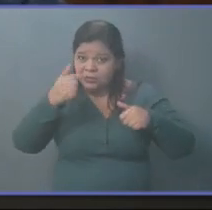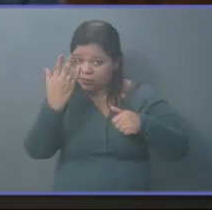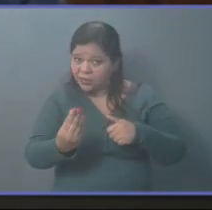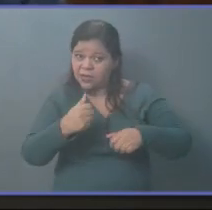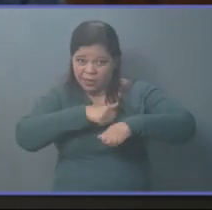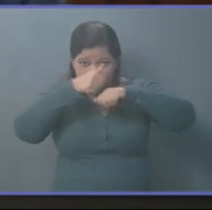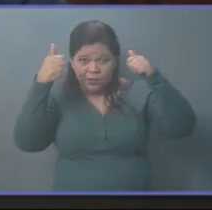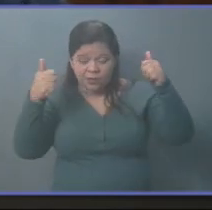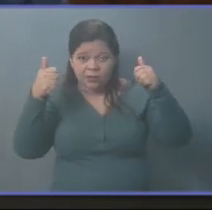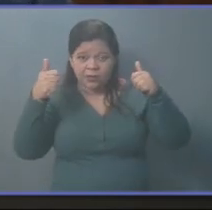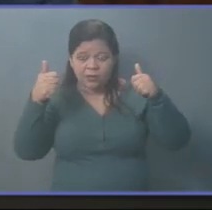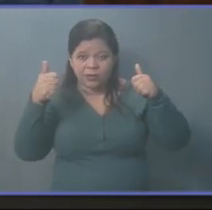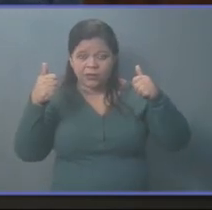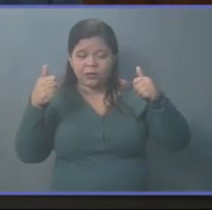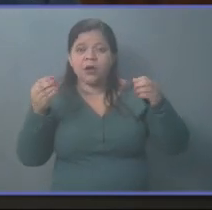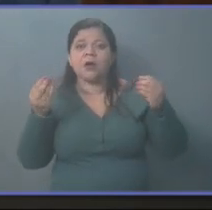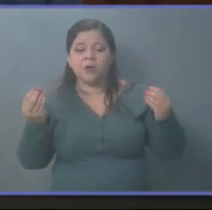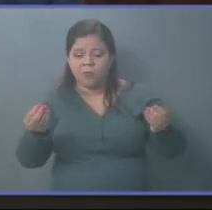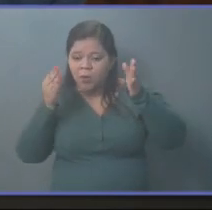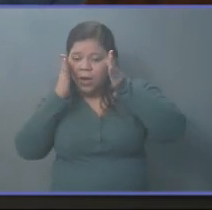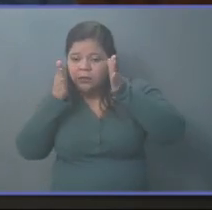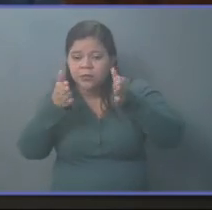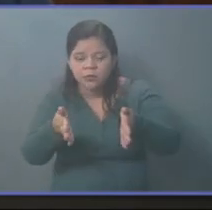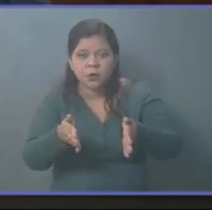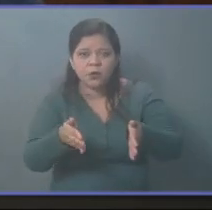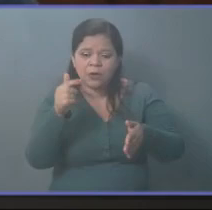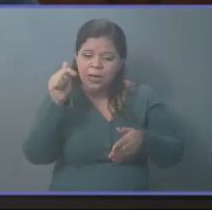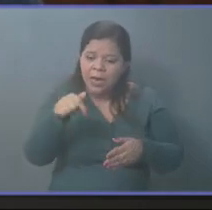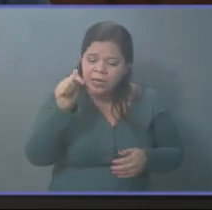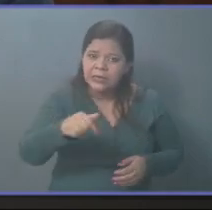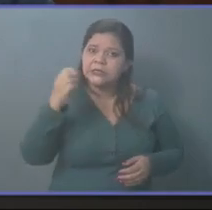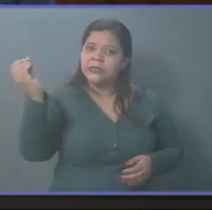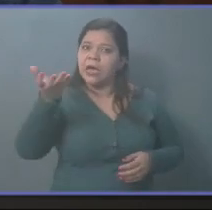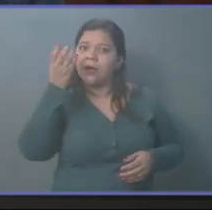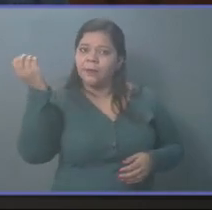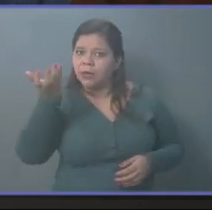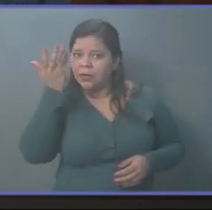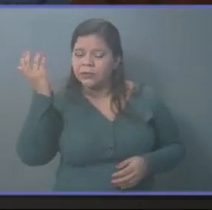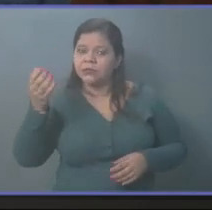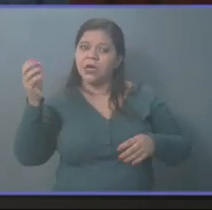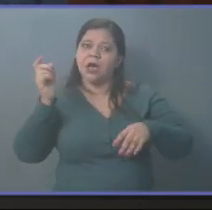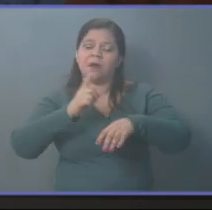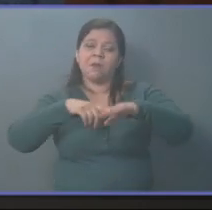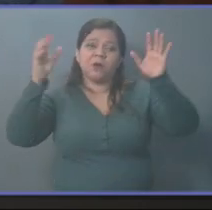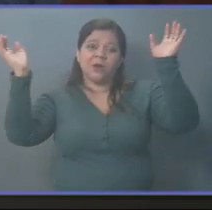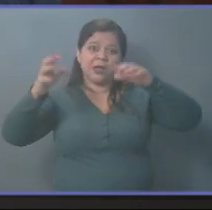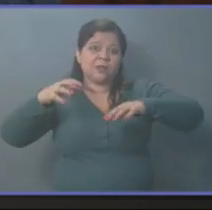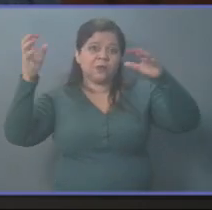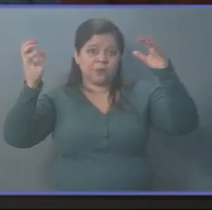atendiendo esta emergencia por esta tormenta tropical.